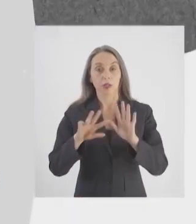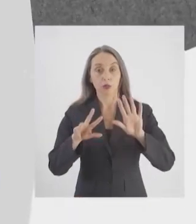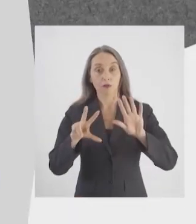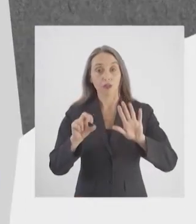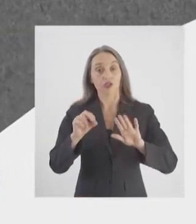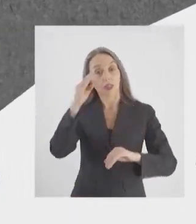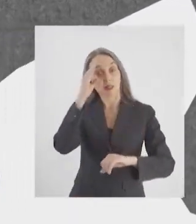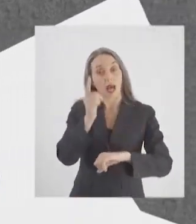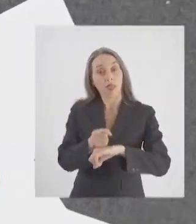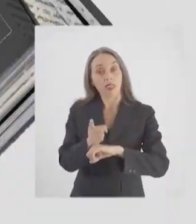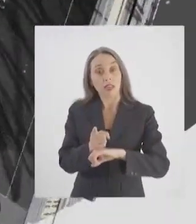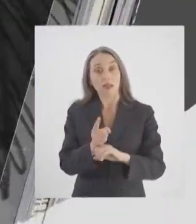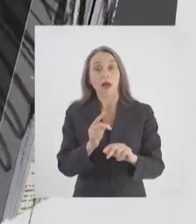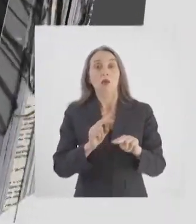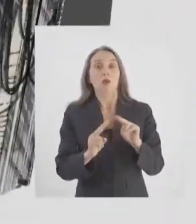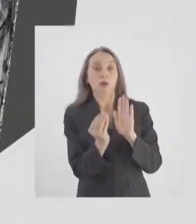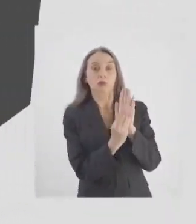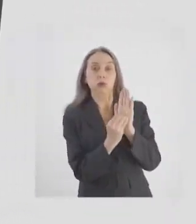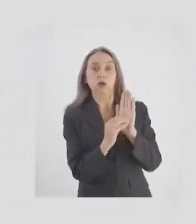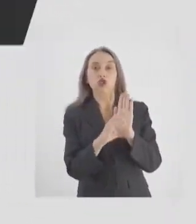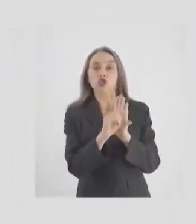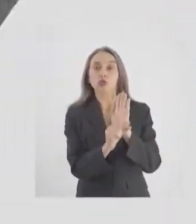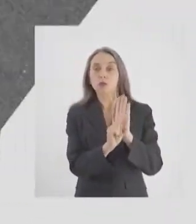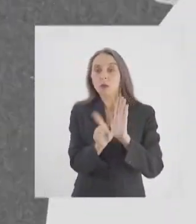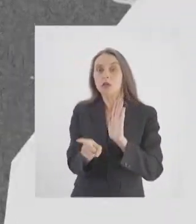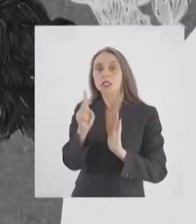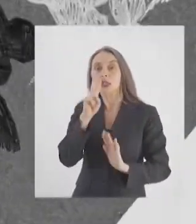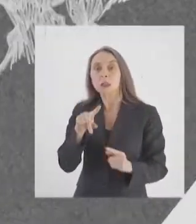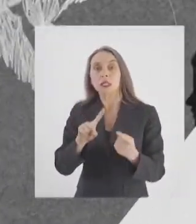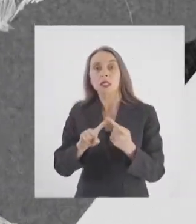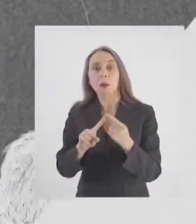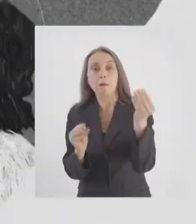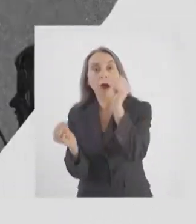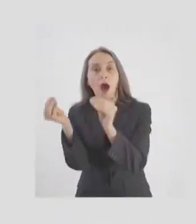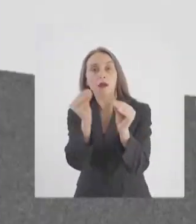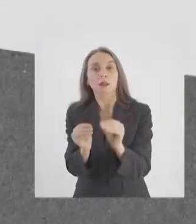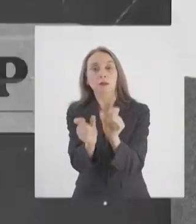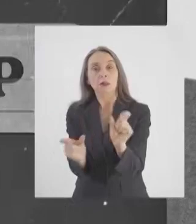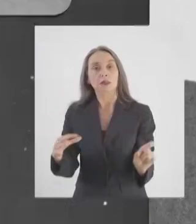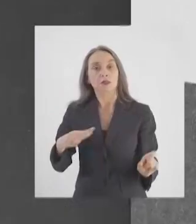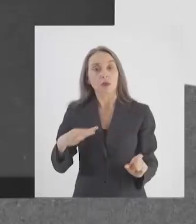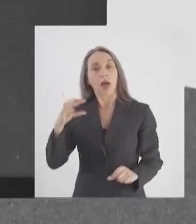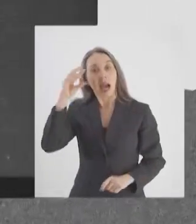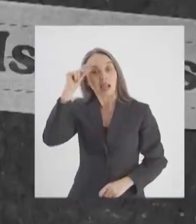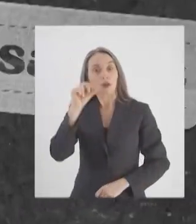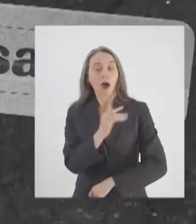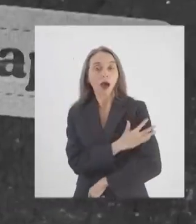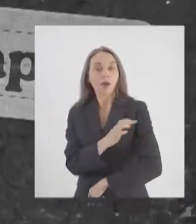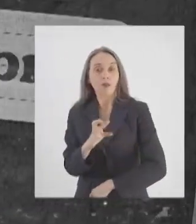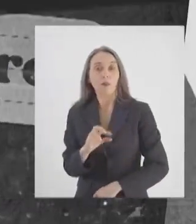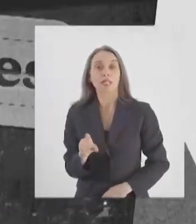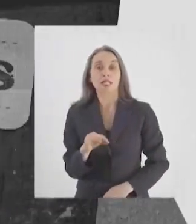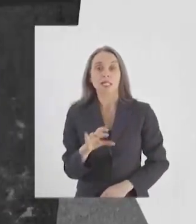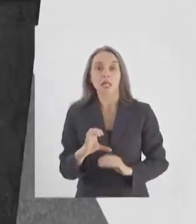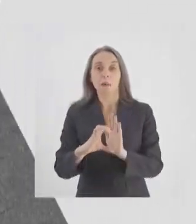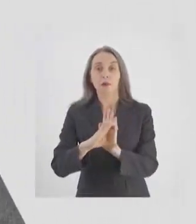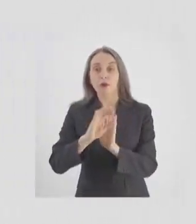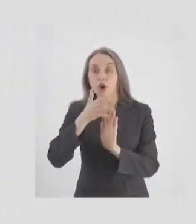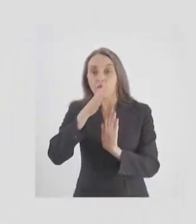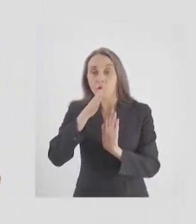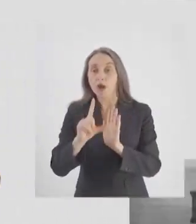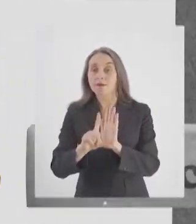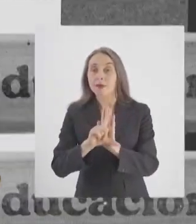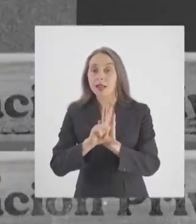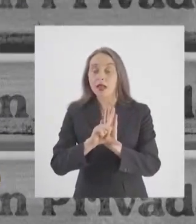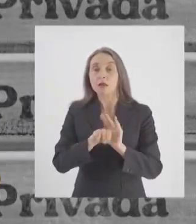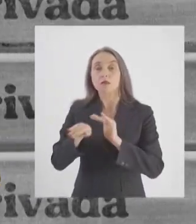En 1980, la dictadura impuso una Constitución sin participación ciudadana. Así pudo crear las AFPs, las ISAPRES, el Código de